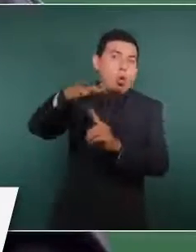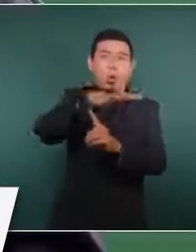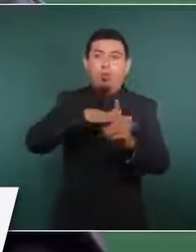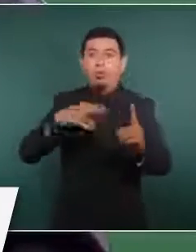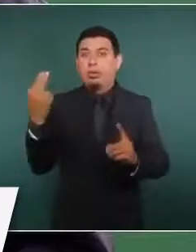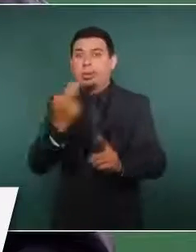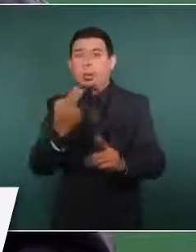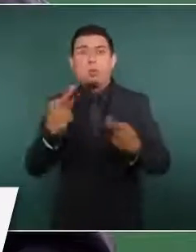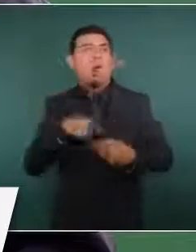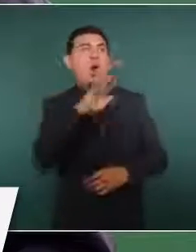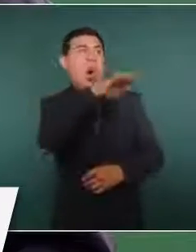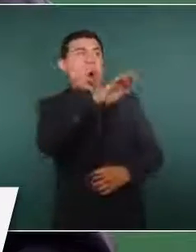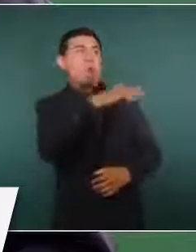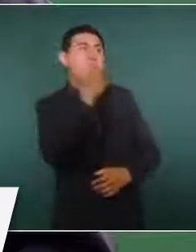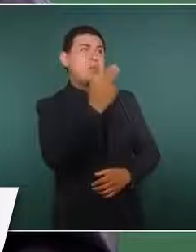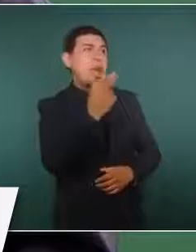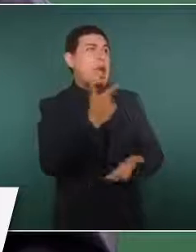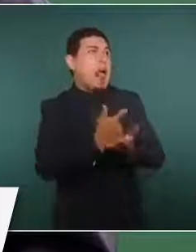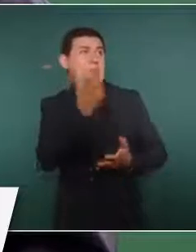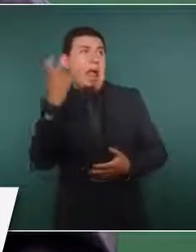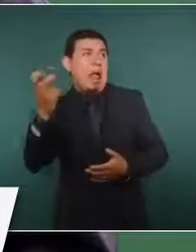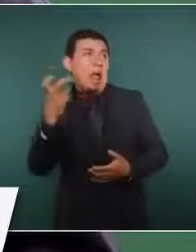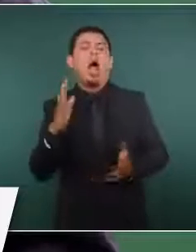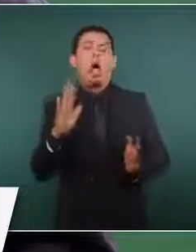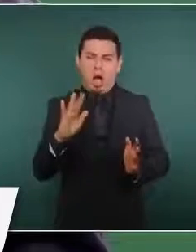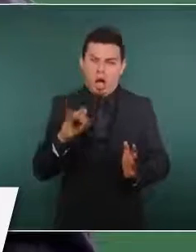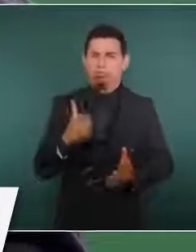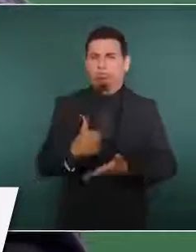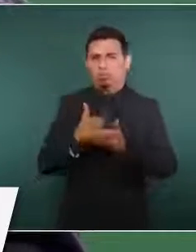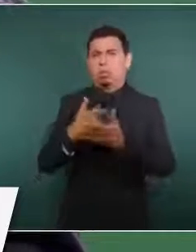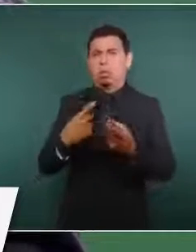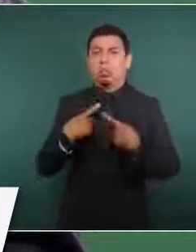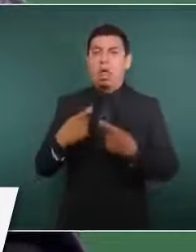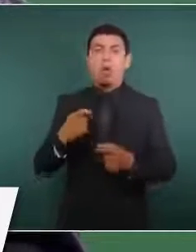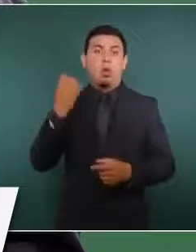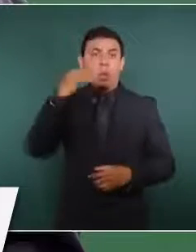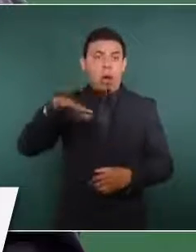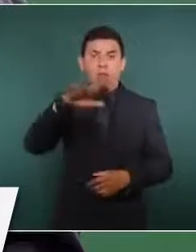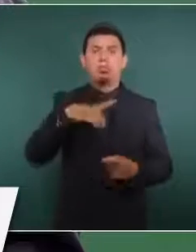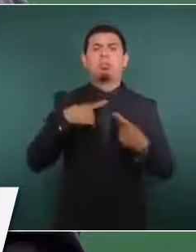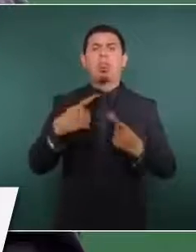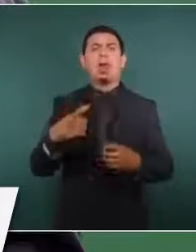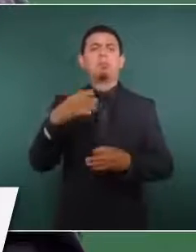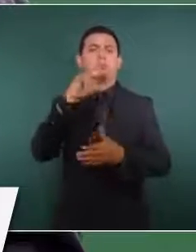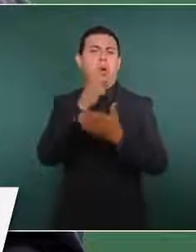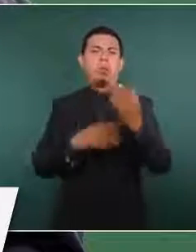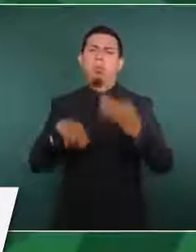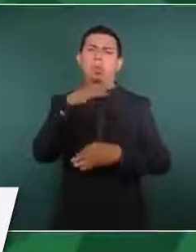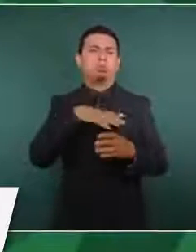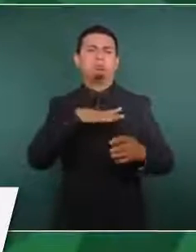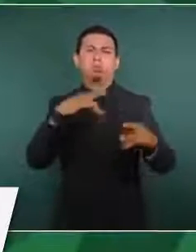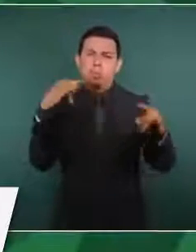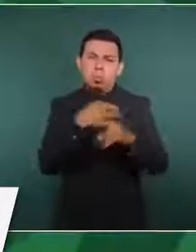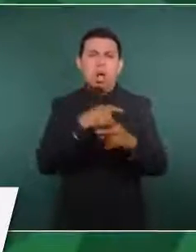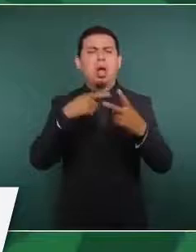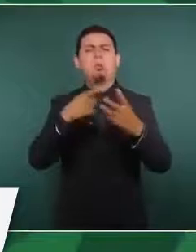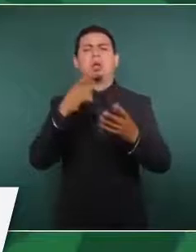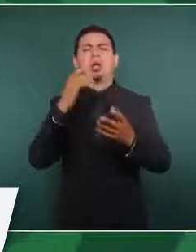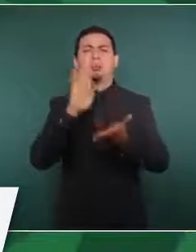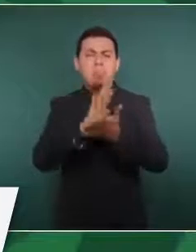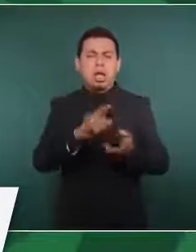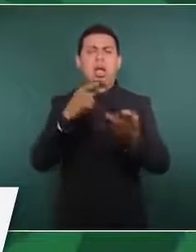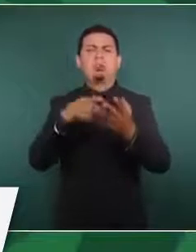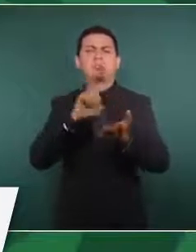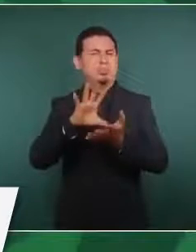ayude más a la gente, pues en el caso de Oaxaca casi todos los programas son prioritarios,